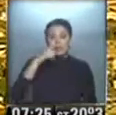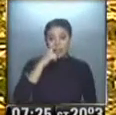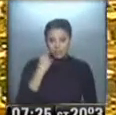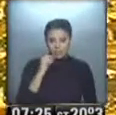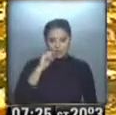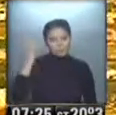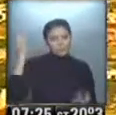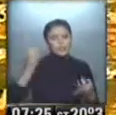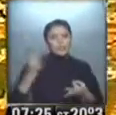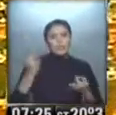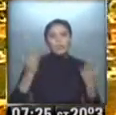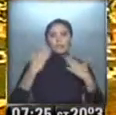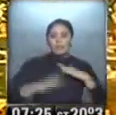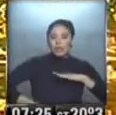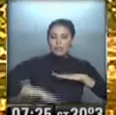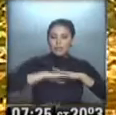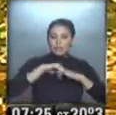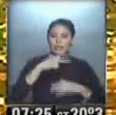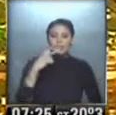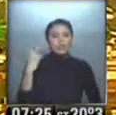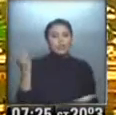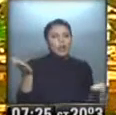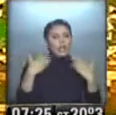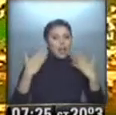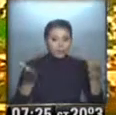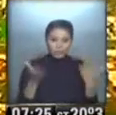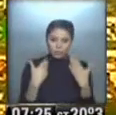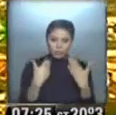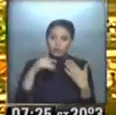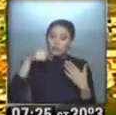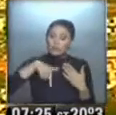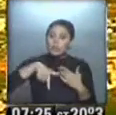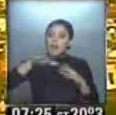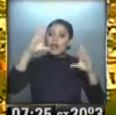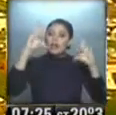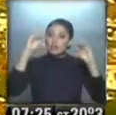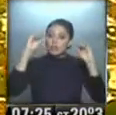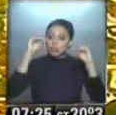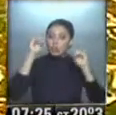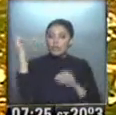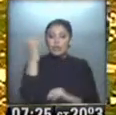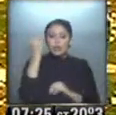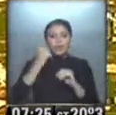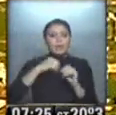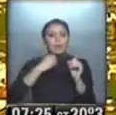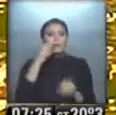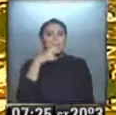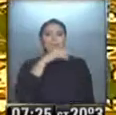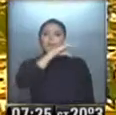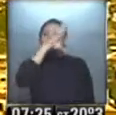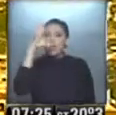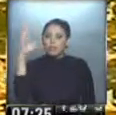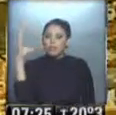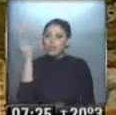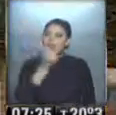muy agradable, la máxima 32, bien cálida, pero durante la noche del jueves hacia el viernes es altísima